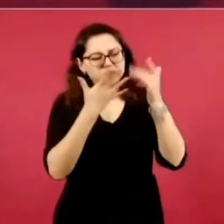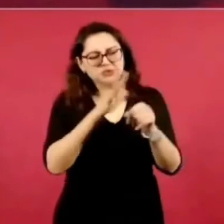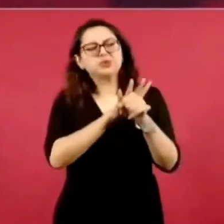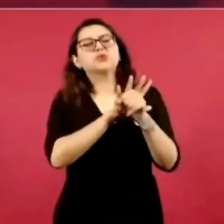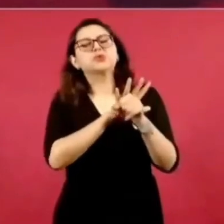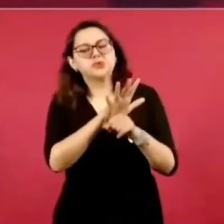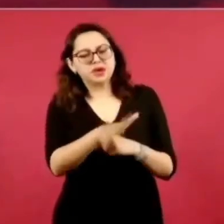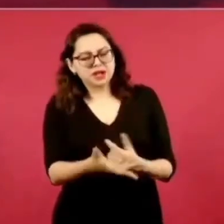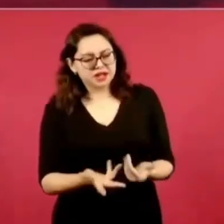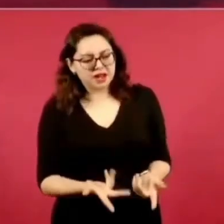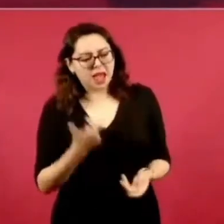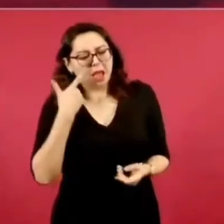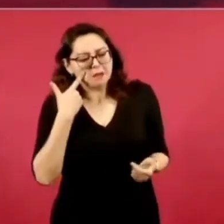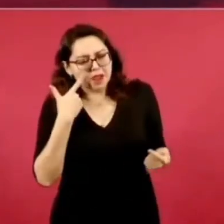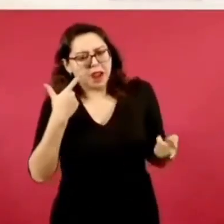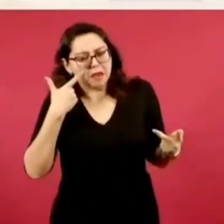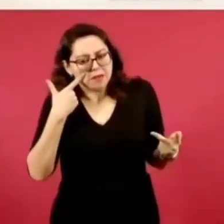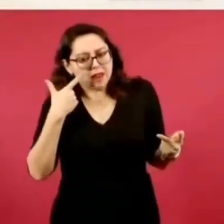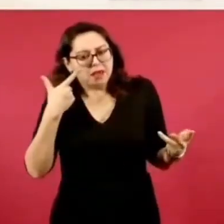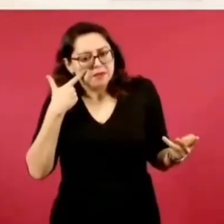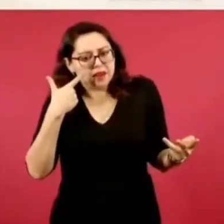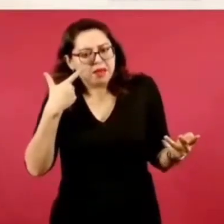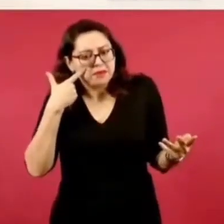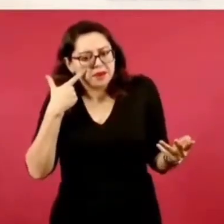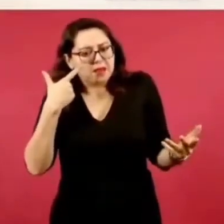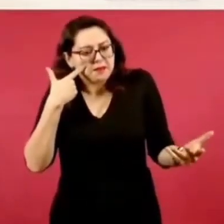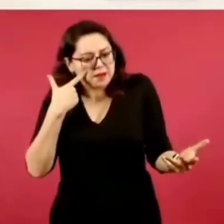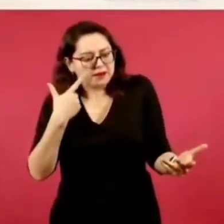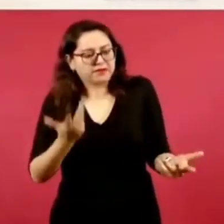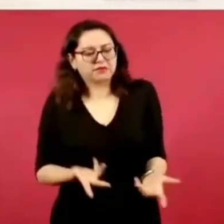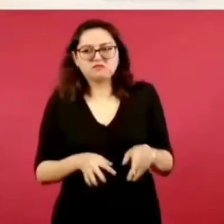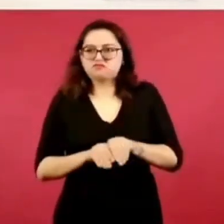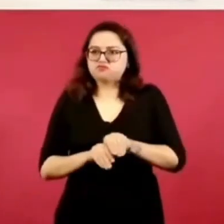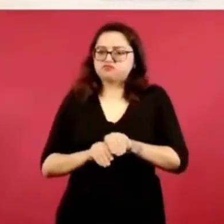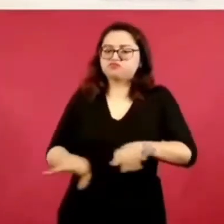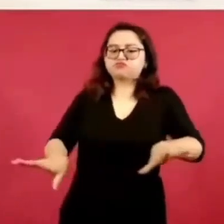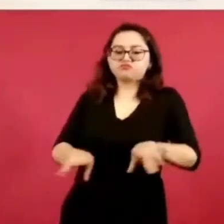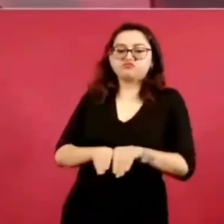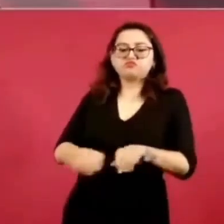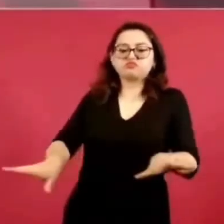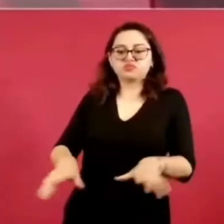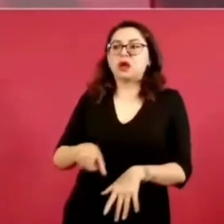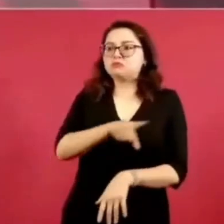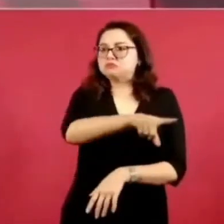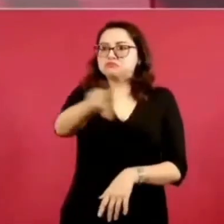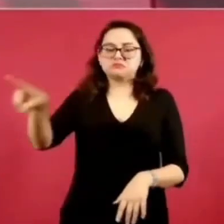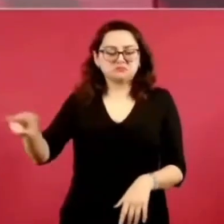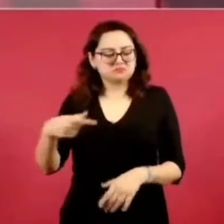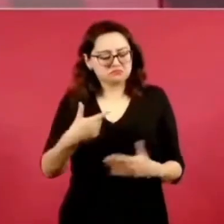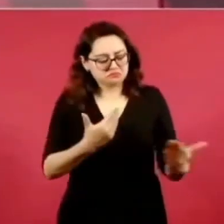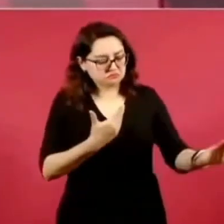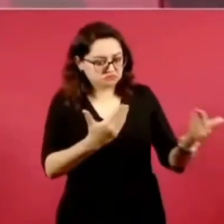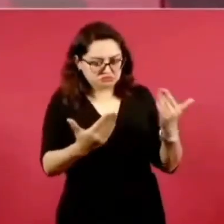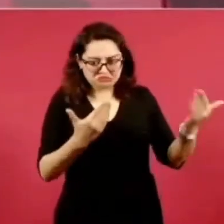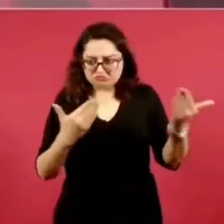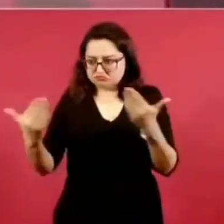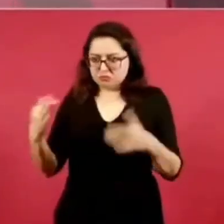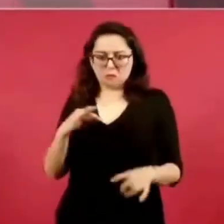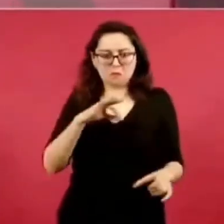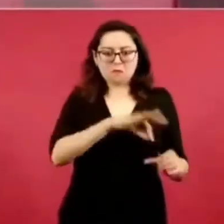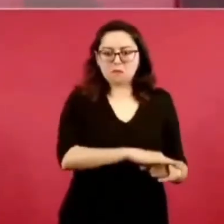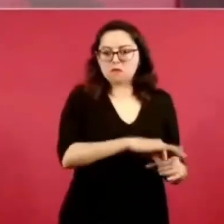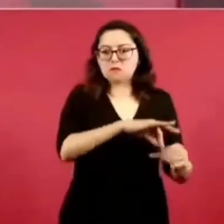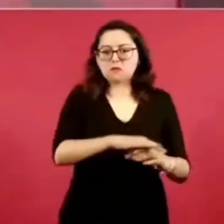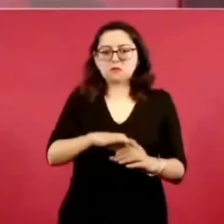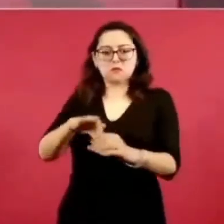porque es muy fácil saber